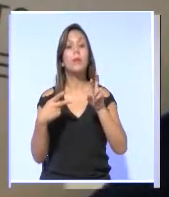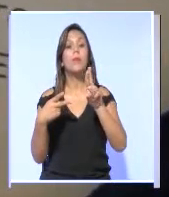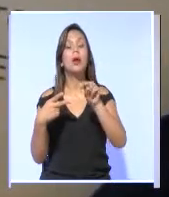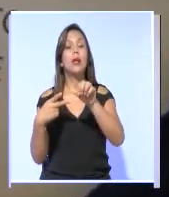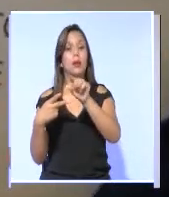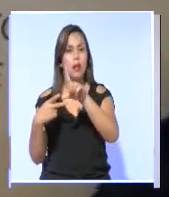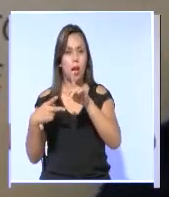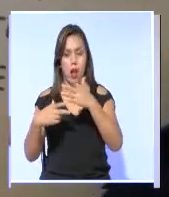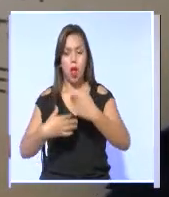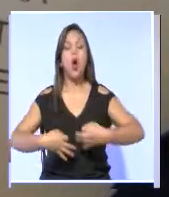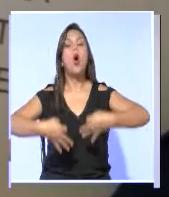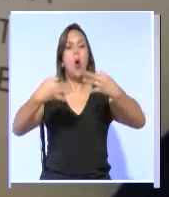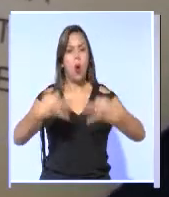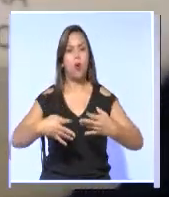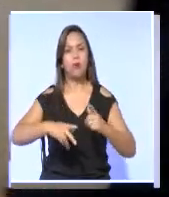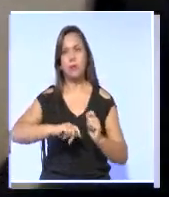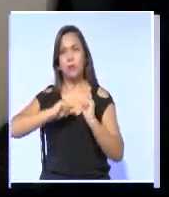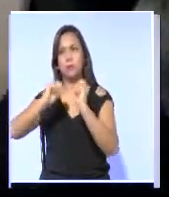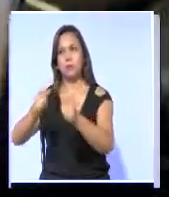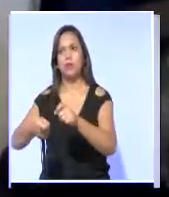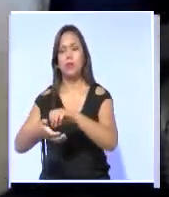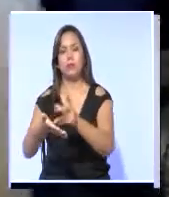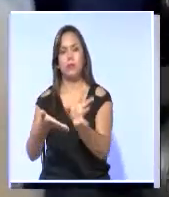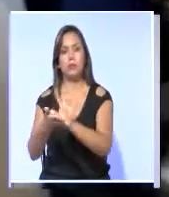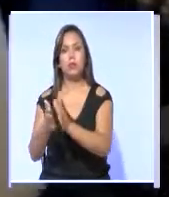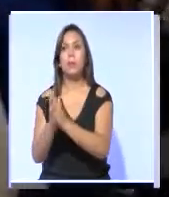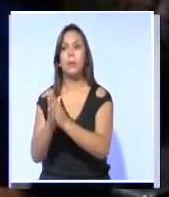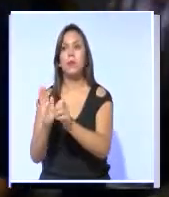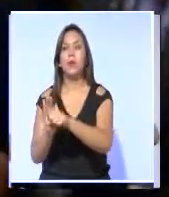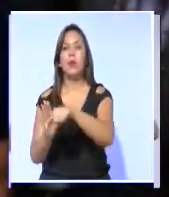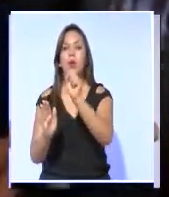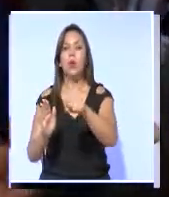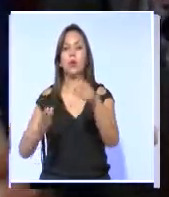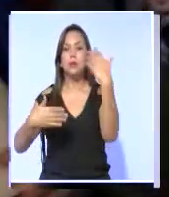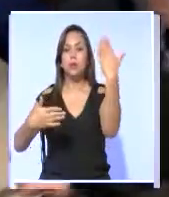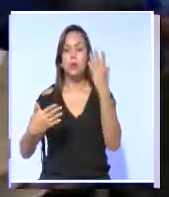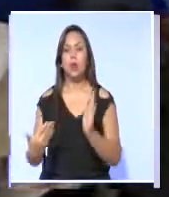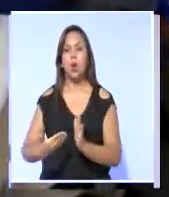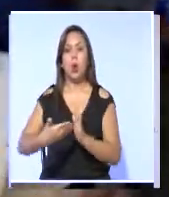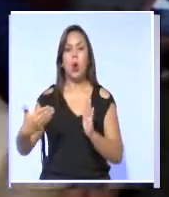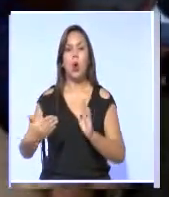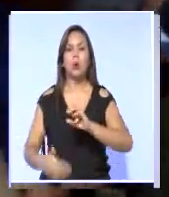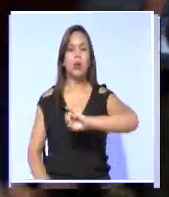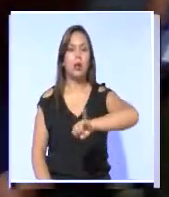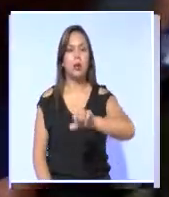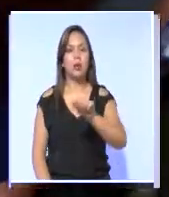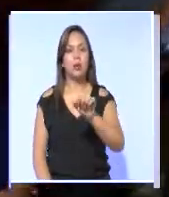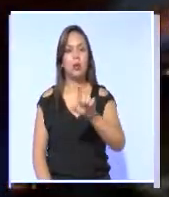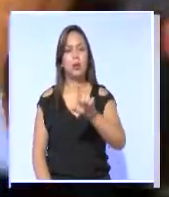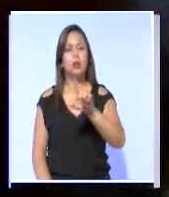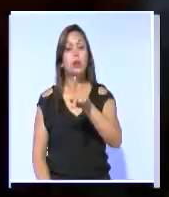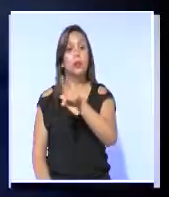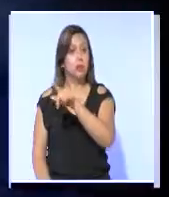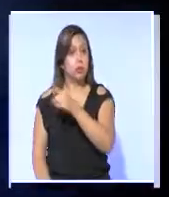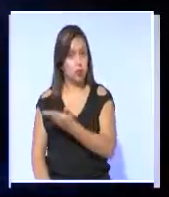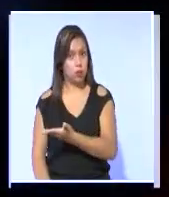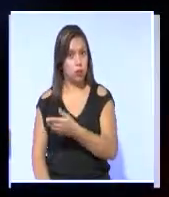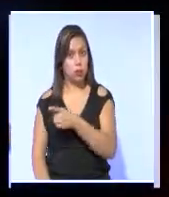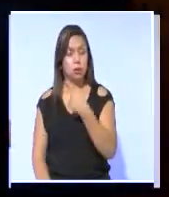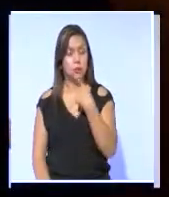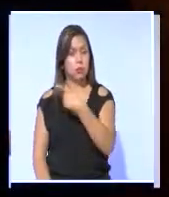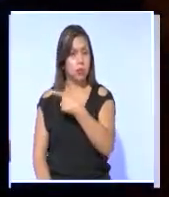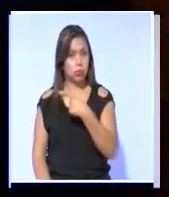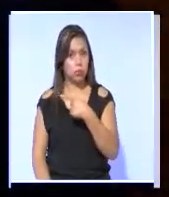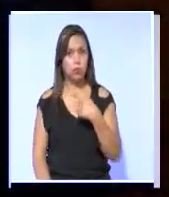oficial en gestión documental de la Asamblea Nacional la solicitud de juicio político en contra de Gustavo Yal y el Consejo de la Judicatura. Ellos aseguran